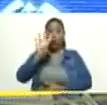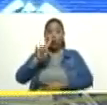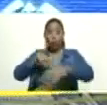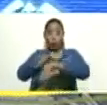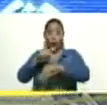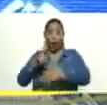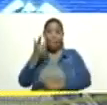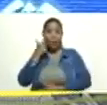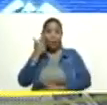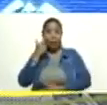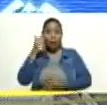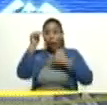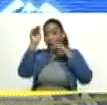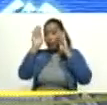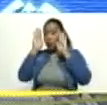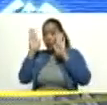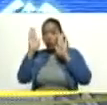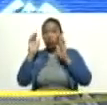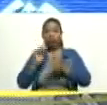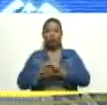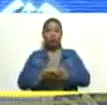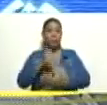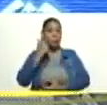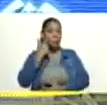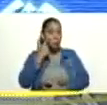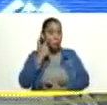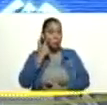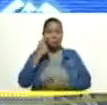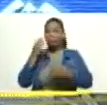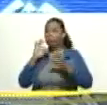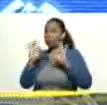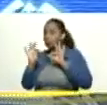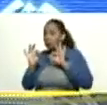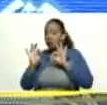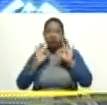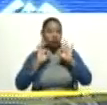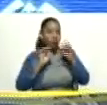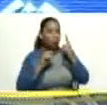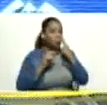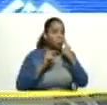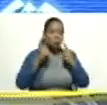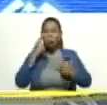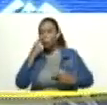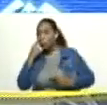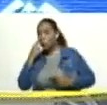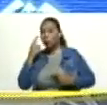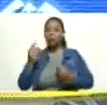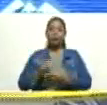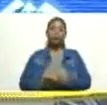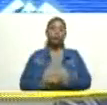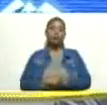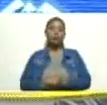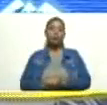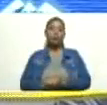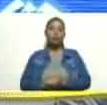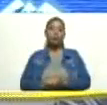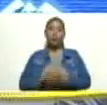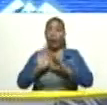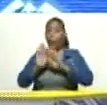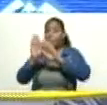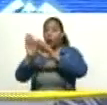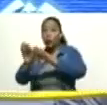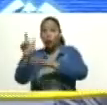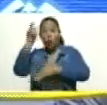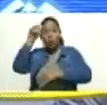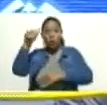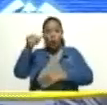vigilantes, vigilantes, en vigilia, para estar pendientes, apoyando a nuestro